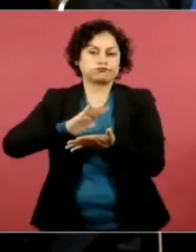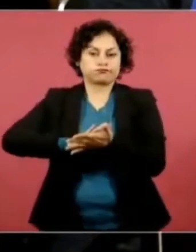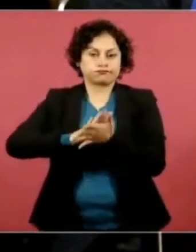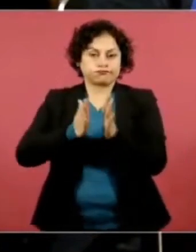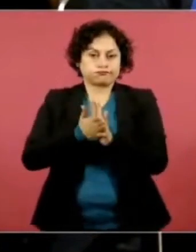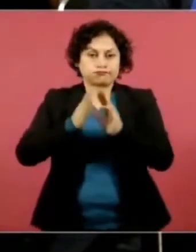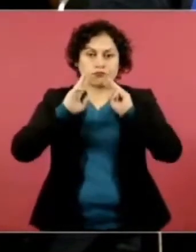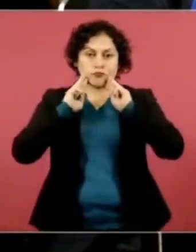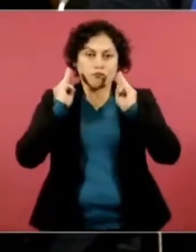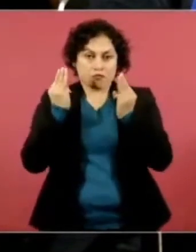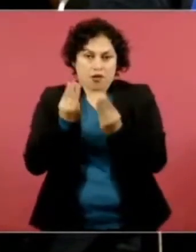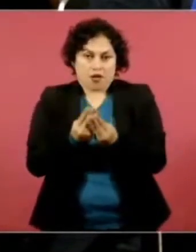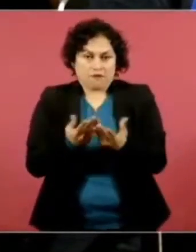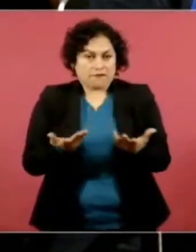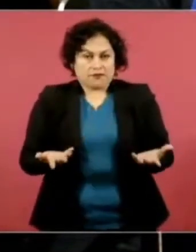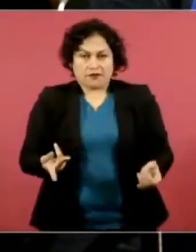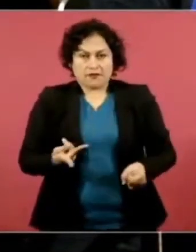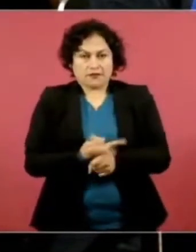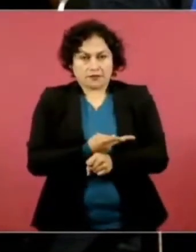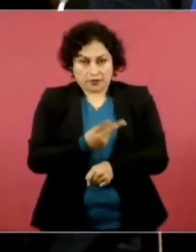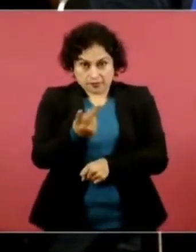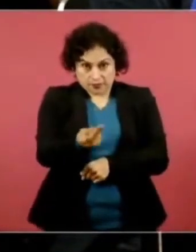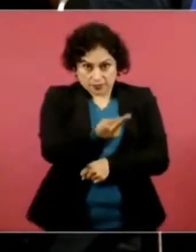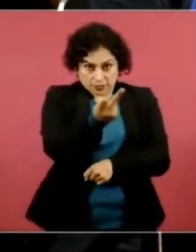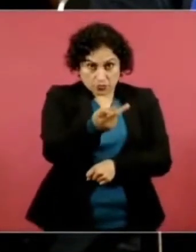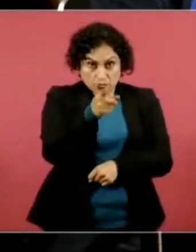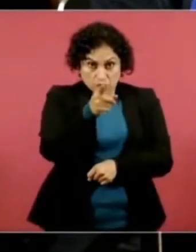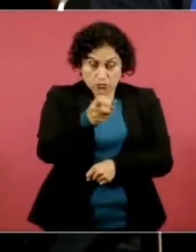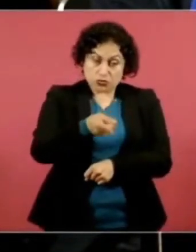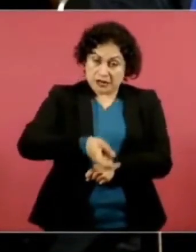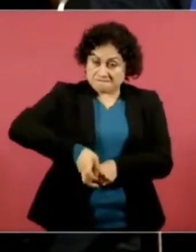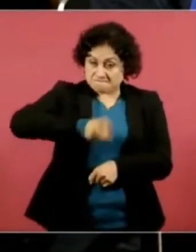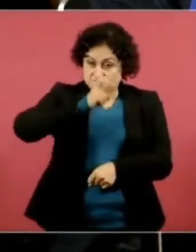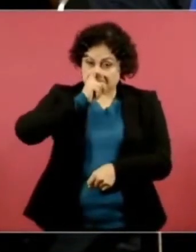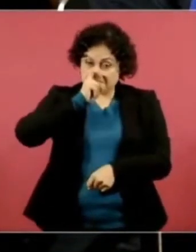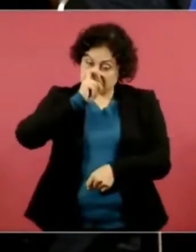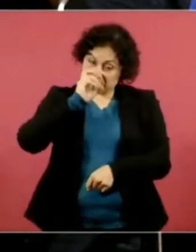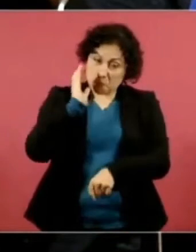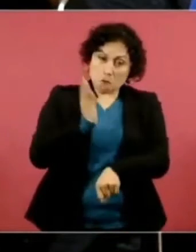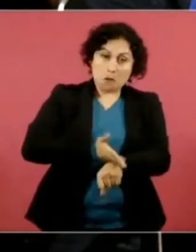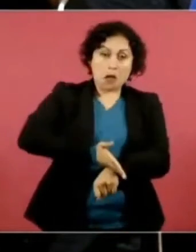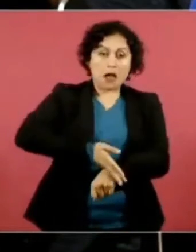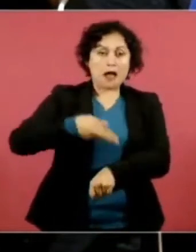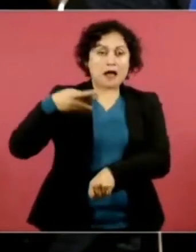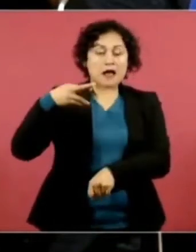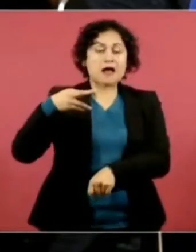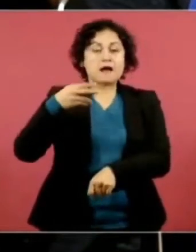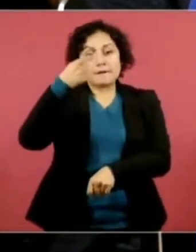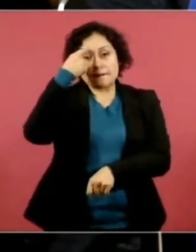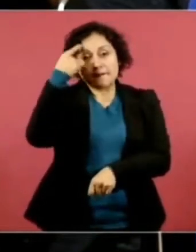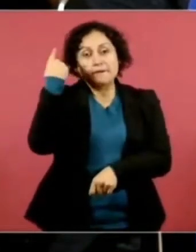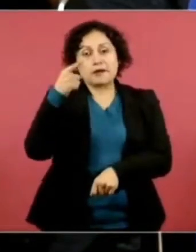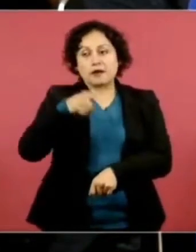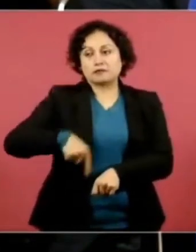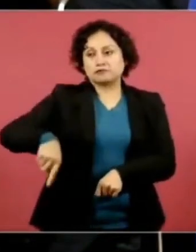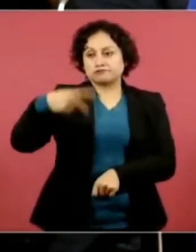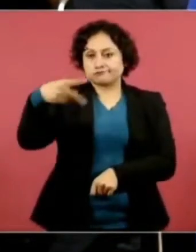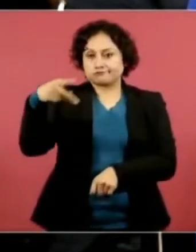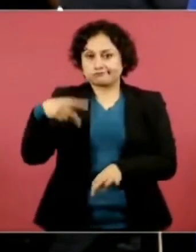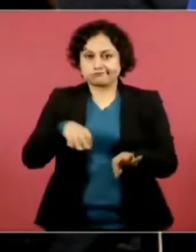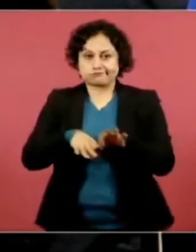que debe haber mano dura por parte de Morena para sancionar este tipo de conductas tan poca